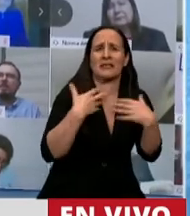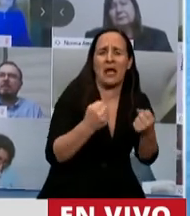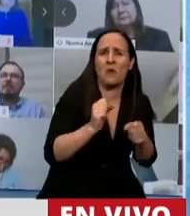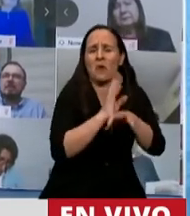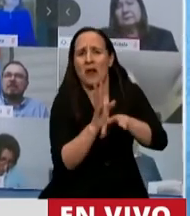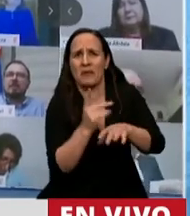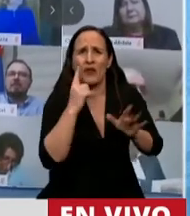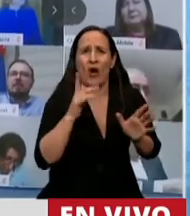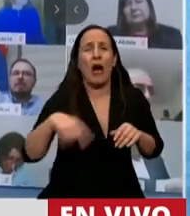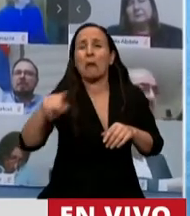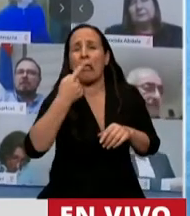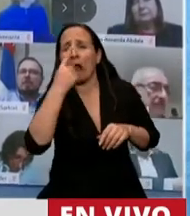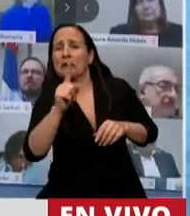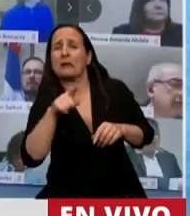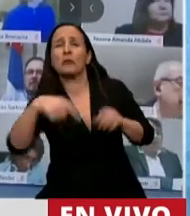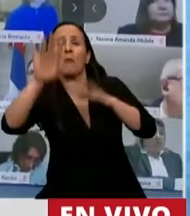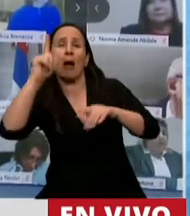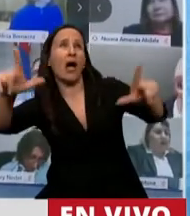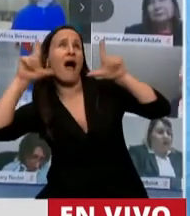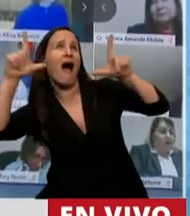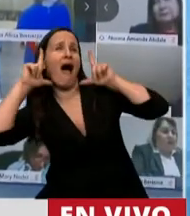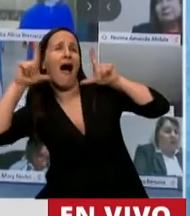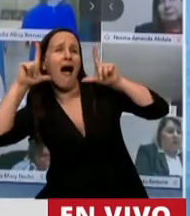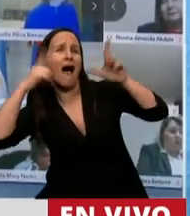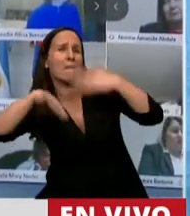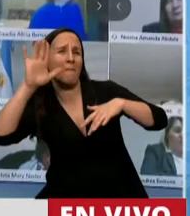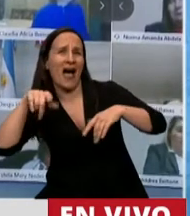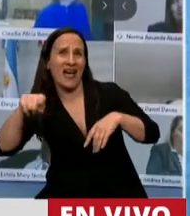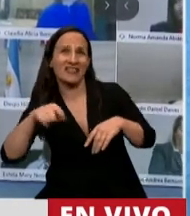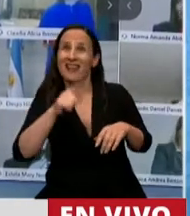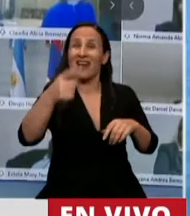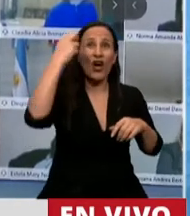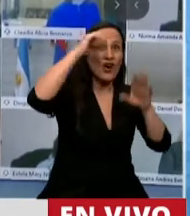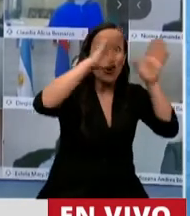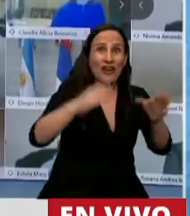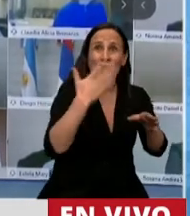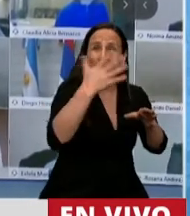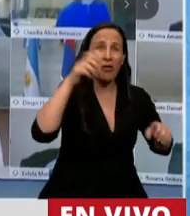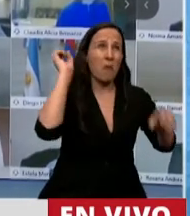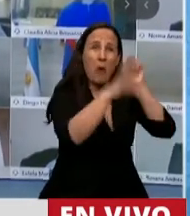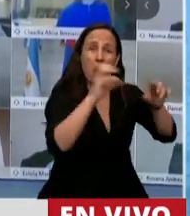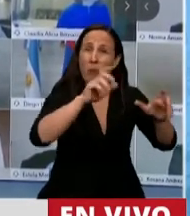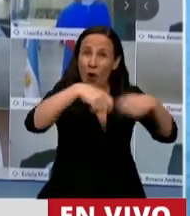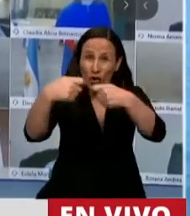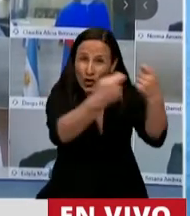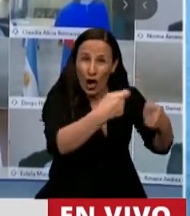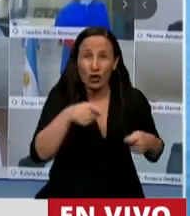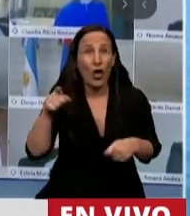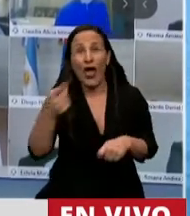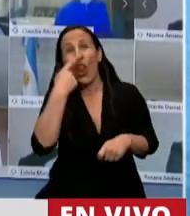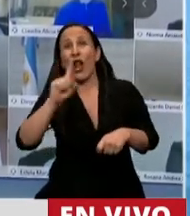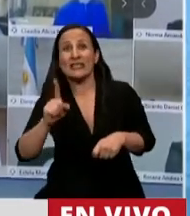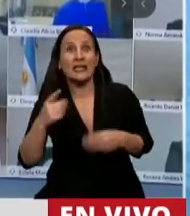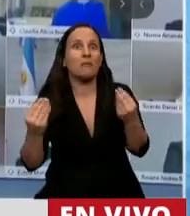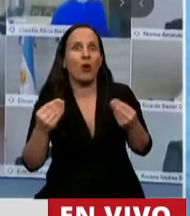están para el circo. No les importa que hayan roto los vidrios del Congreso. Eso también atenta contra la democracia.